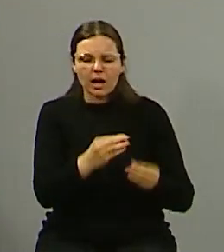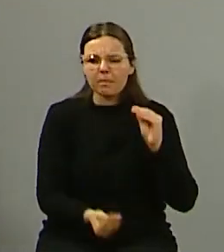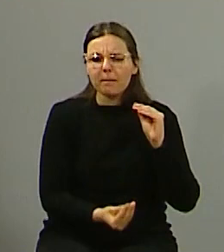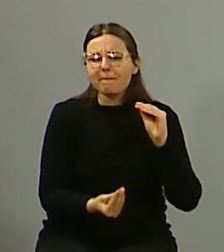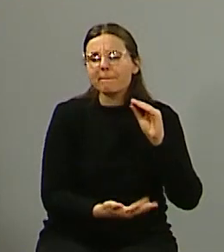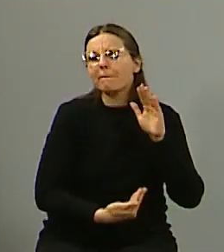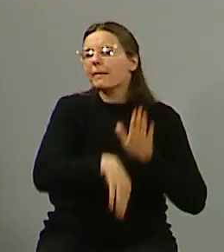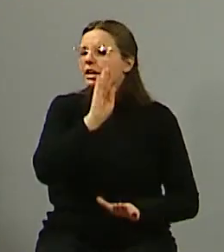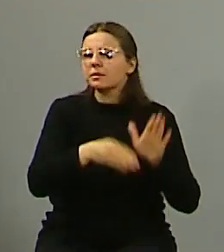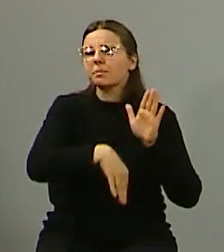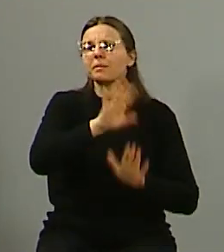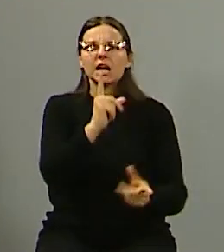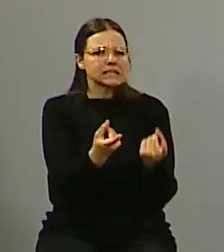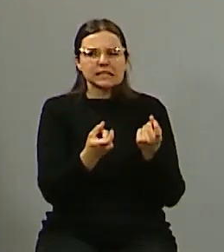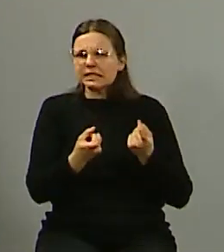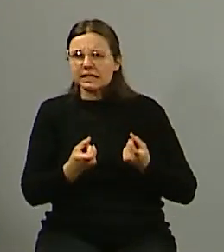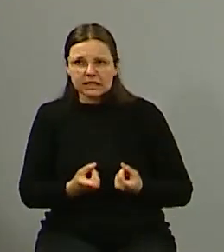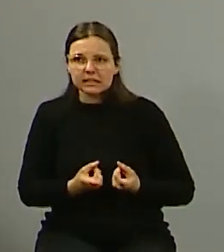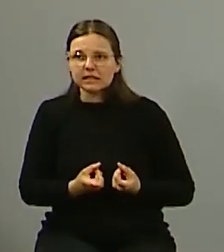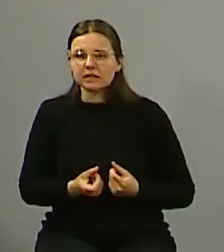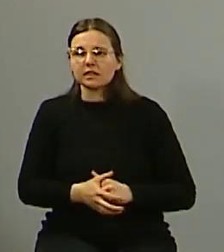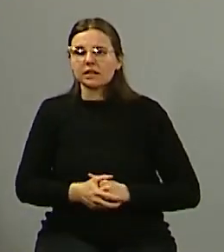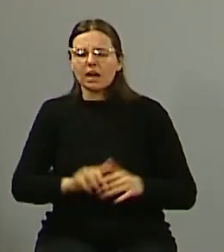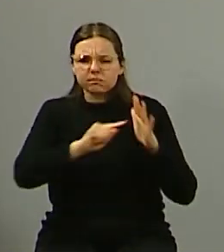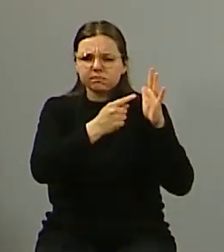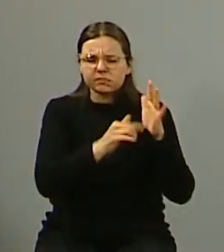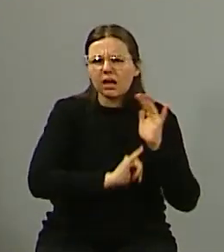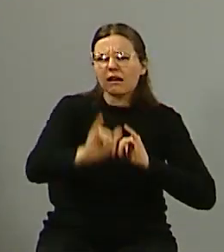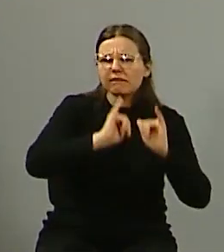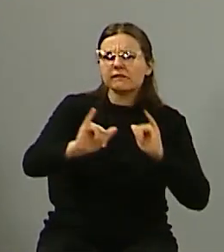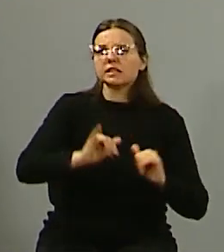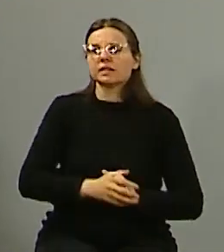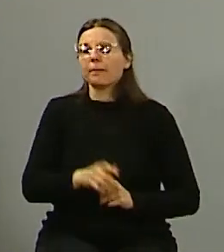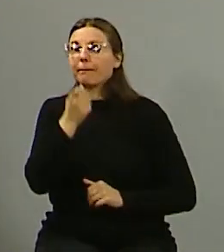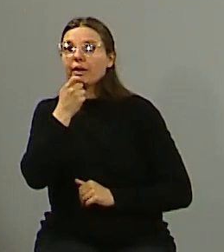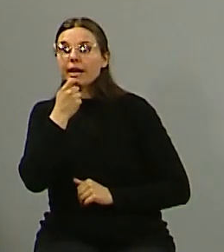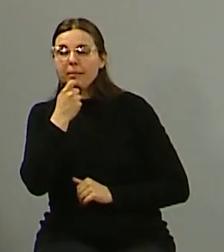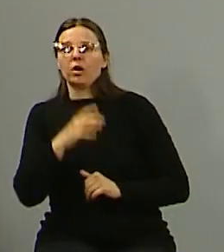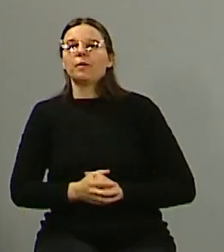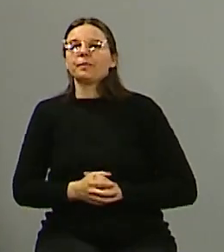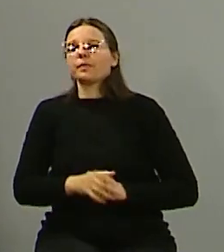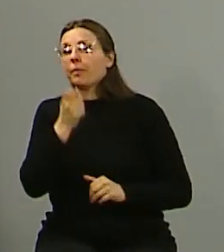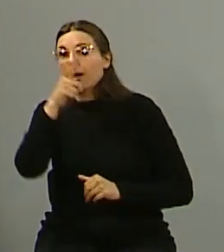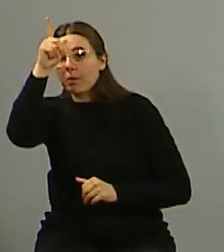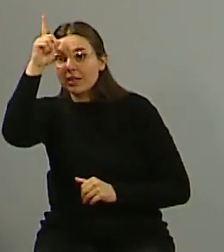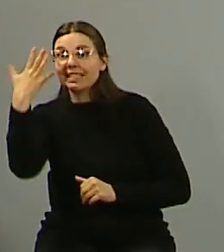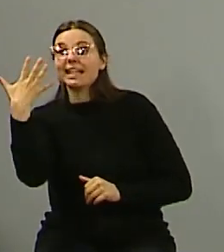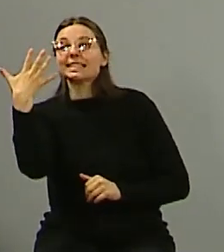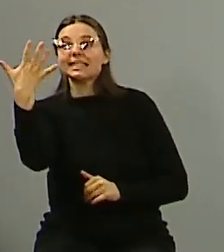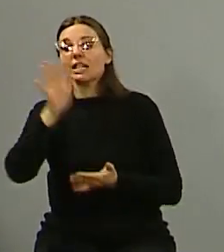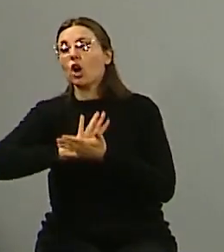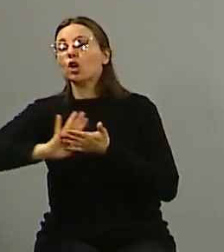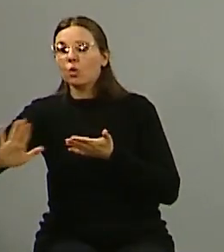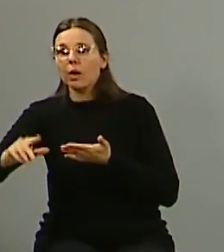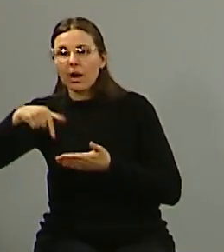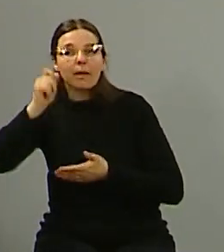necesitado alarma comunitaria. Entonces, por ejemplo, dice el gobierno de Mendoza, bueno, hay cinco policías nuevos para Godecruz, bueno, ya sabemos a dónde mandar esos policías nuevos. sirve como